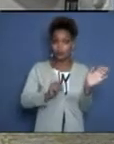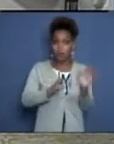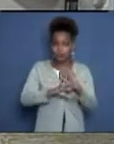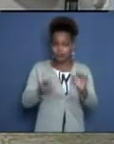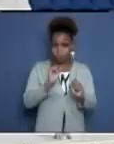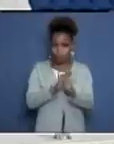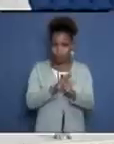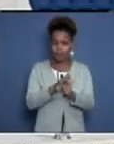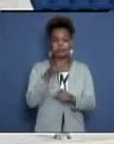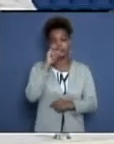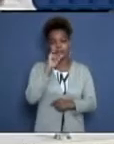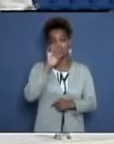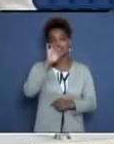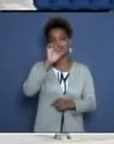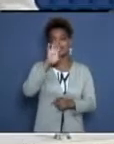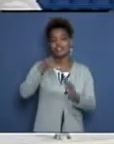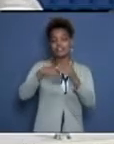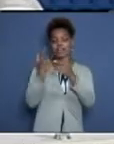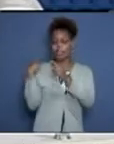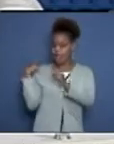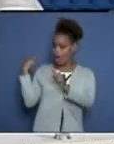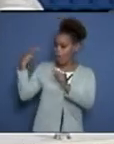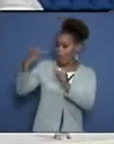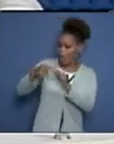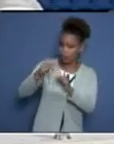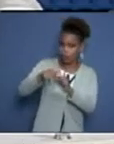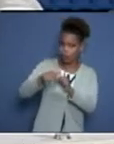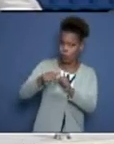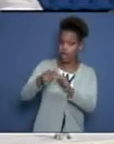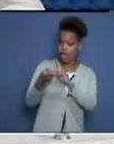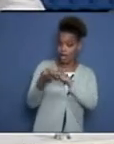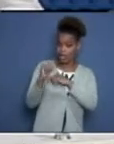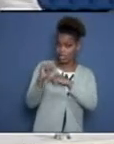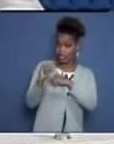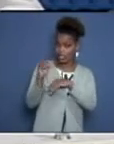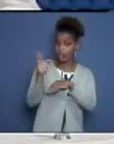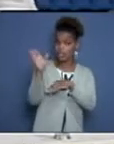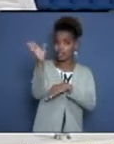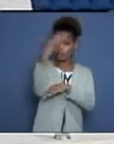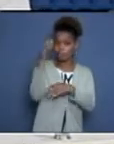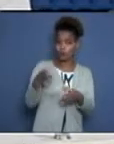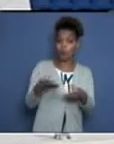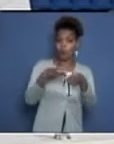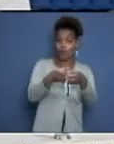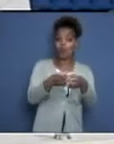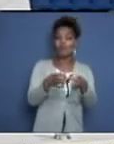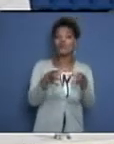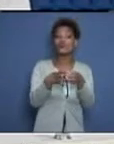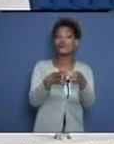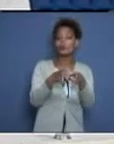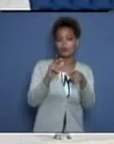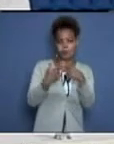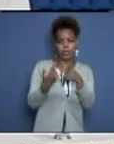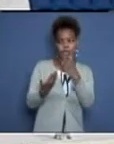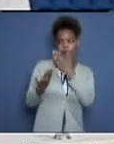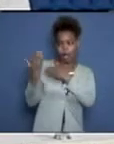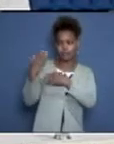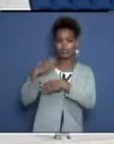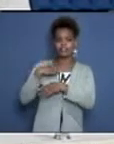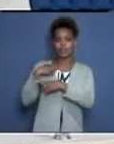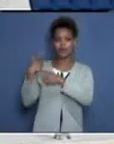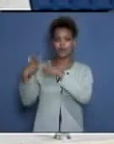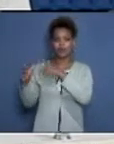días están trabajando ya con nosotros, ayer se abanderaron, pero vienen incorporándose de hace 15 días. En estos momentos, en el municipio de Cabecera, tenemos 13